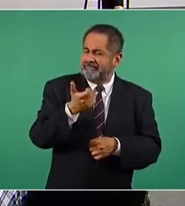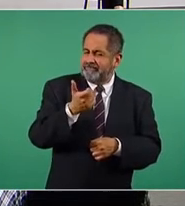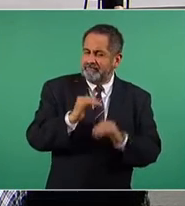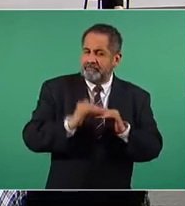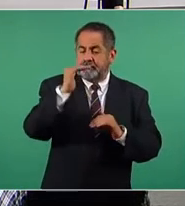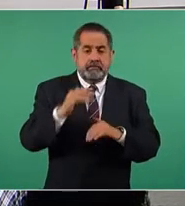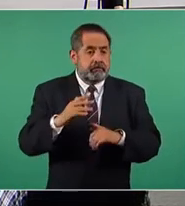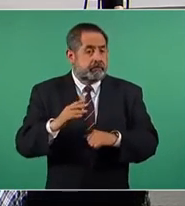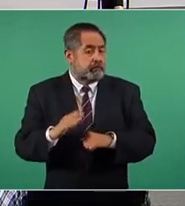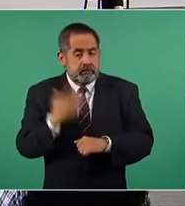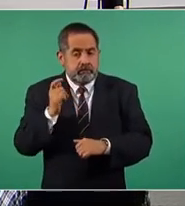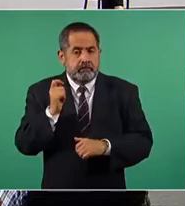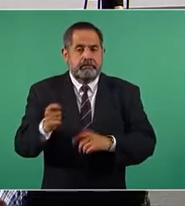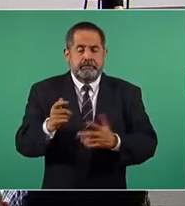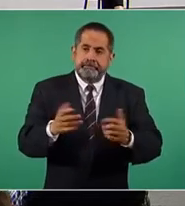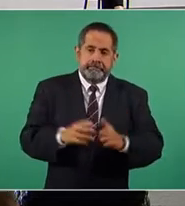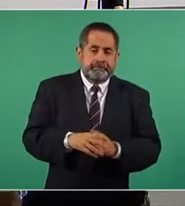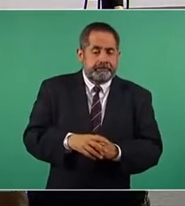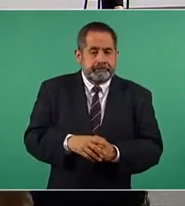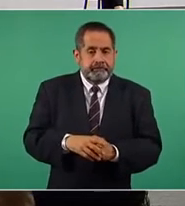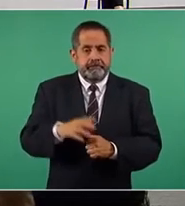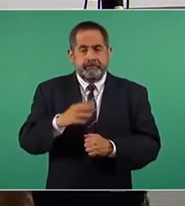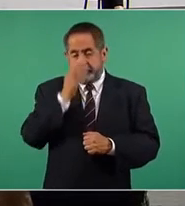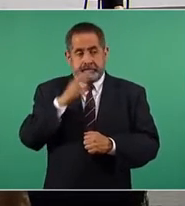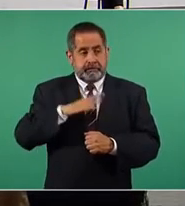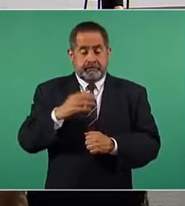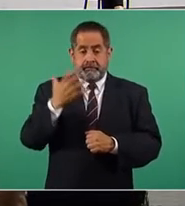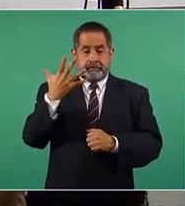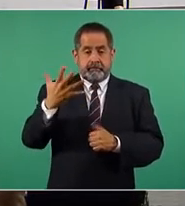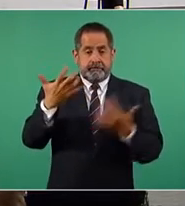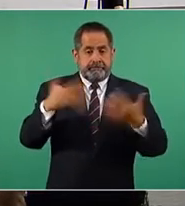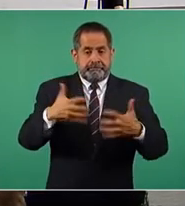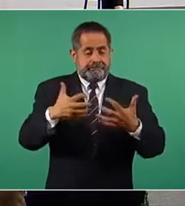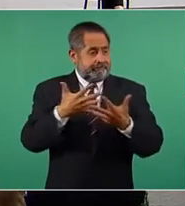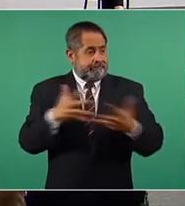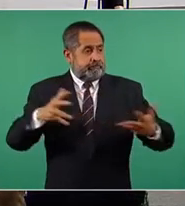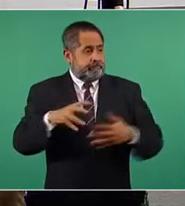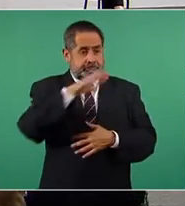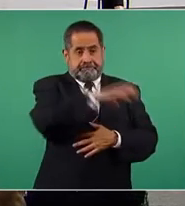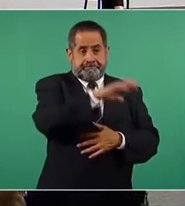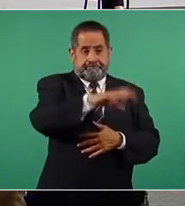cinco empresas grandes que distribuyen